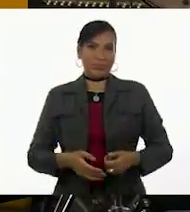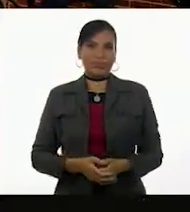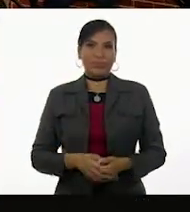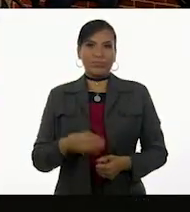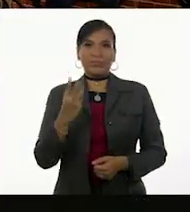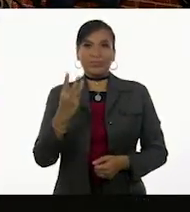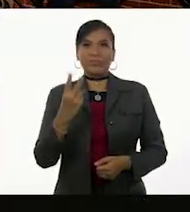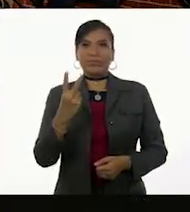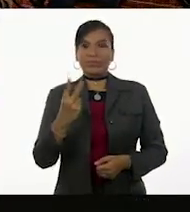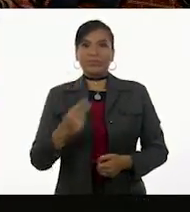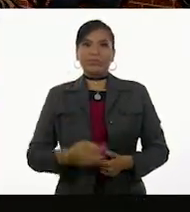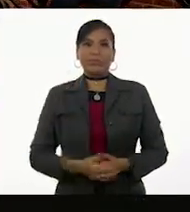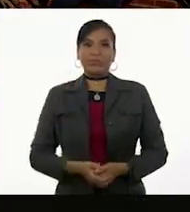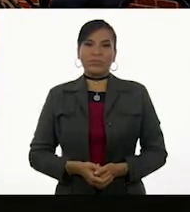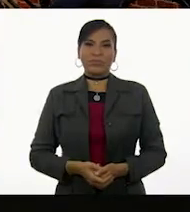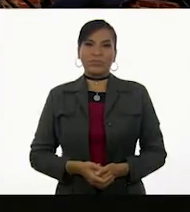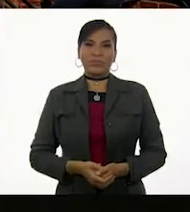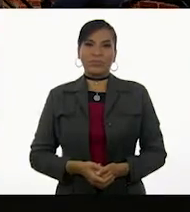Tres, y...